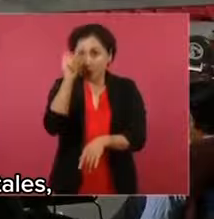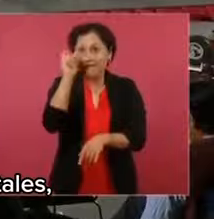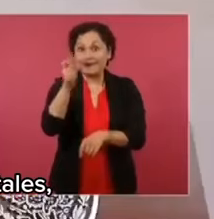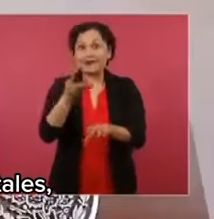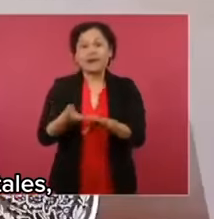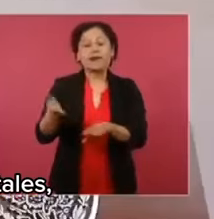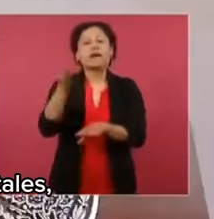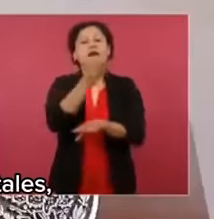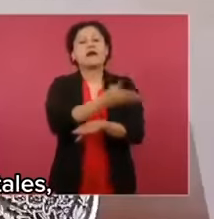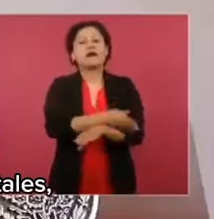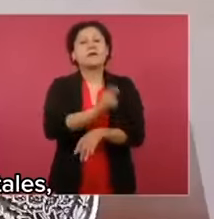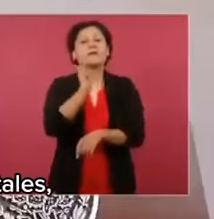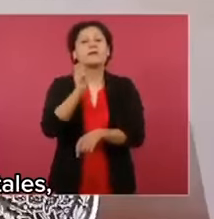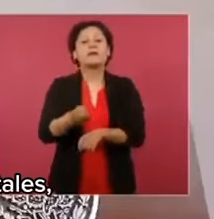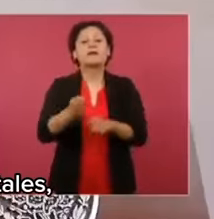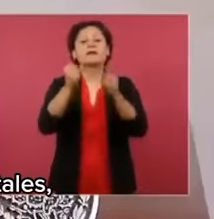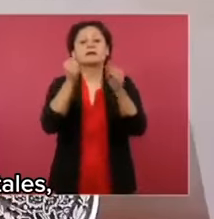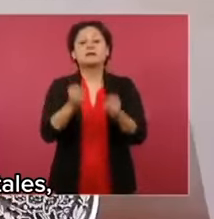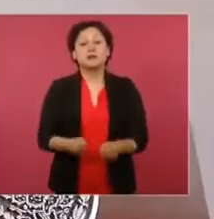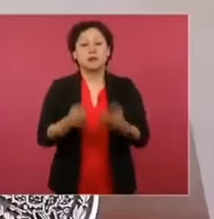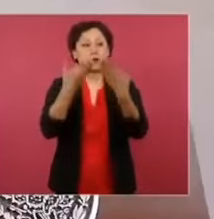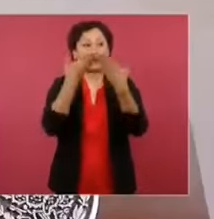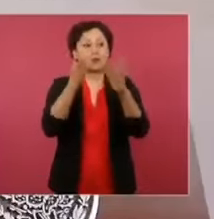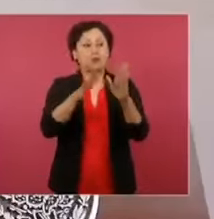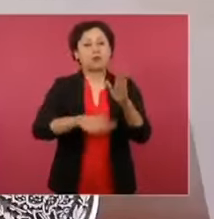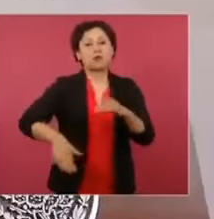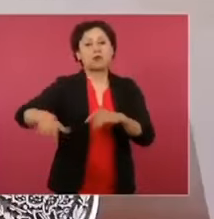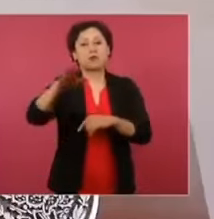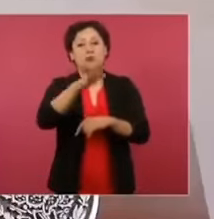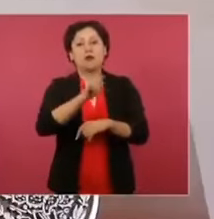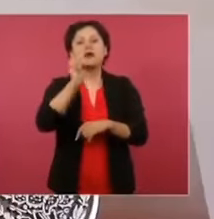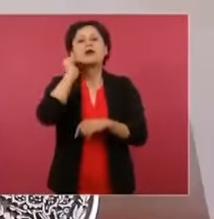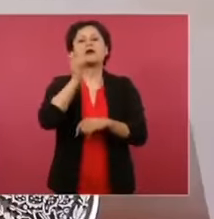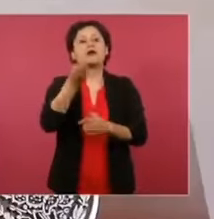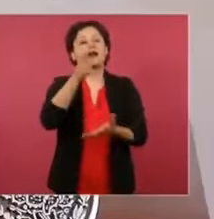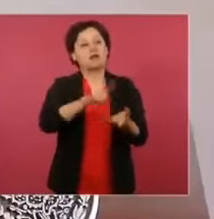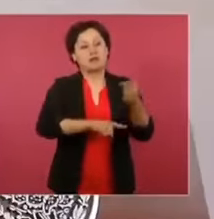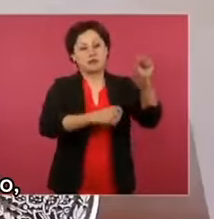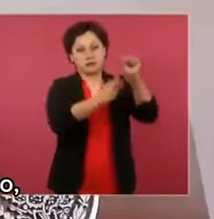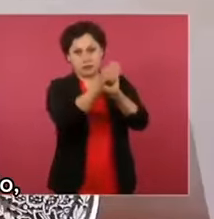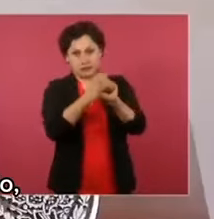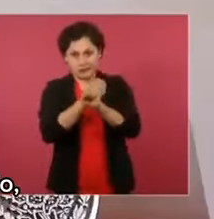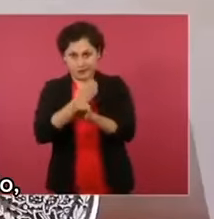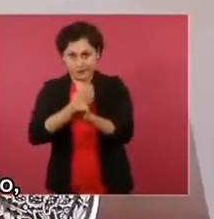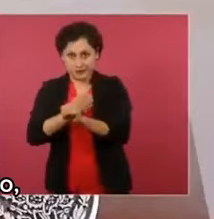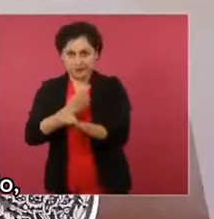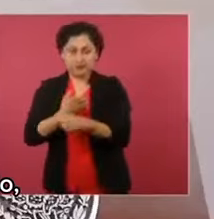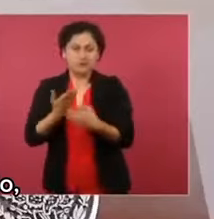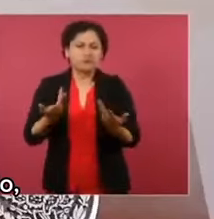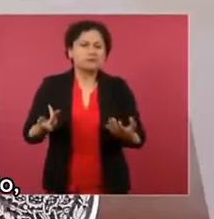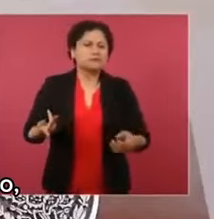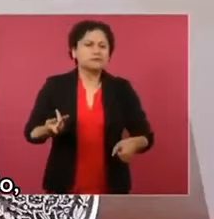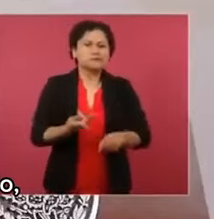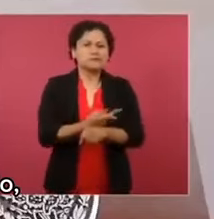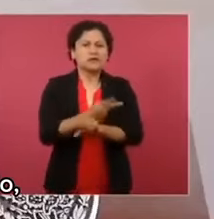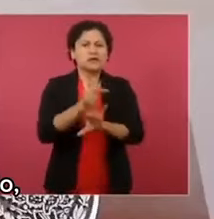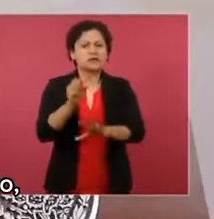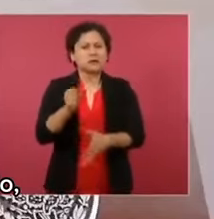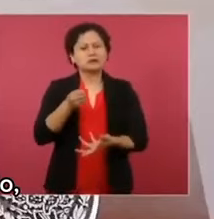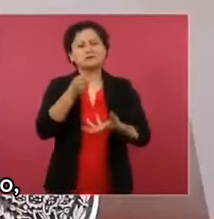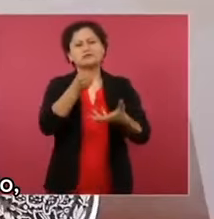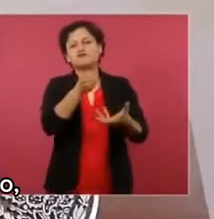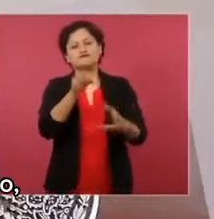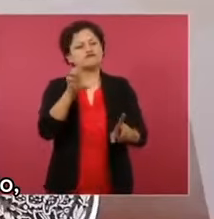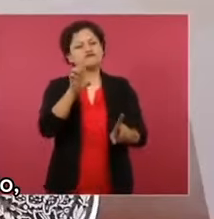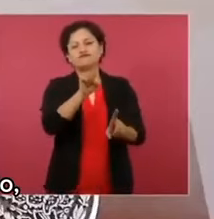que financiaba a los subsistemas estatales, pues muchas veces daba dinero insuficiente o